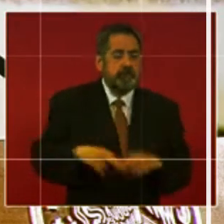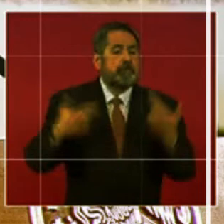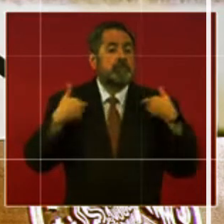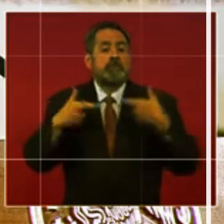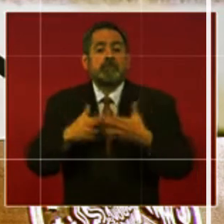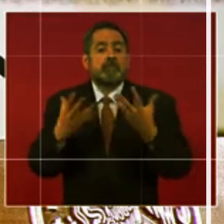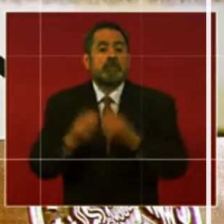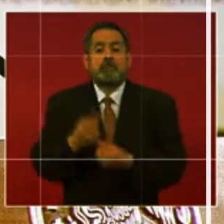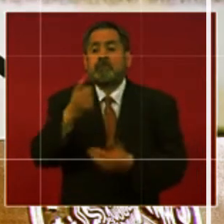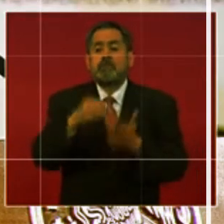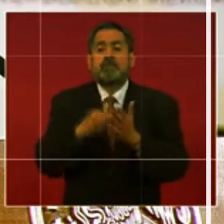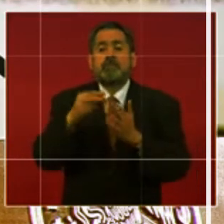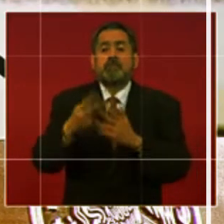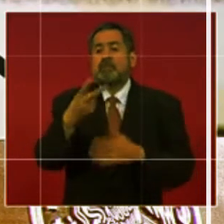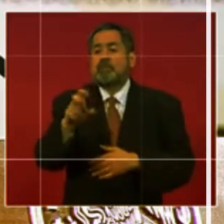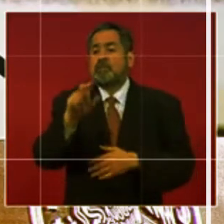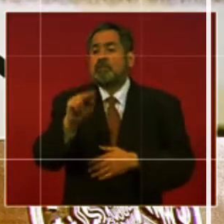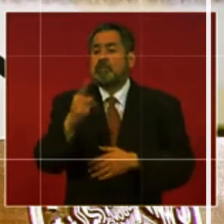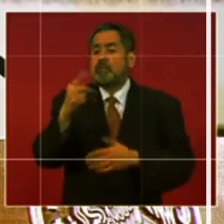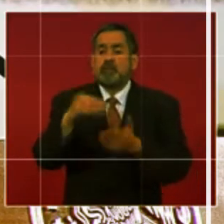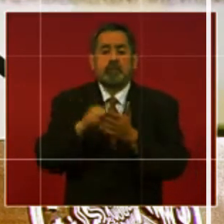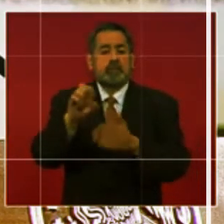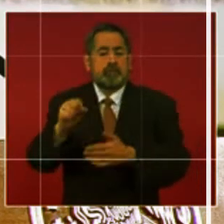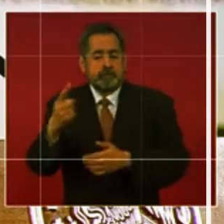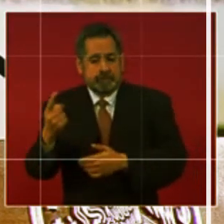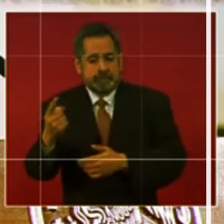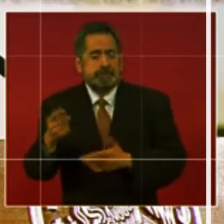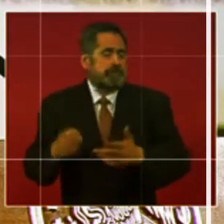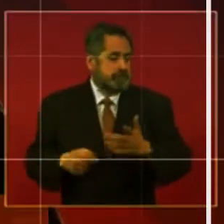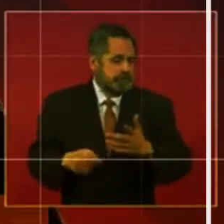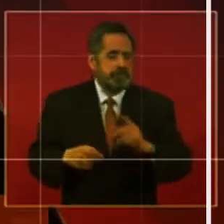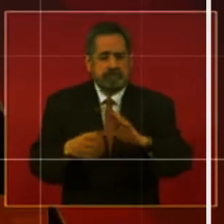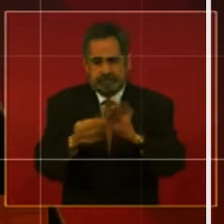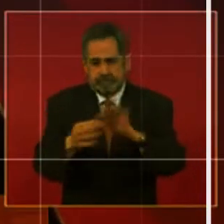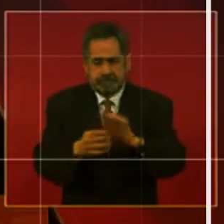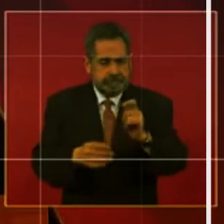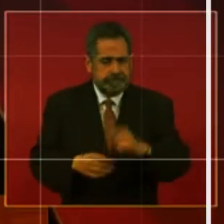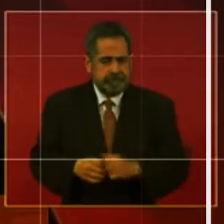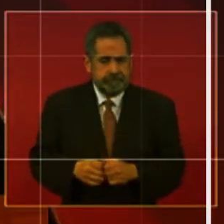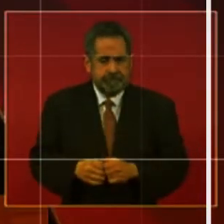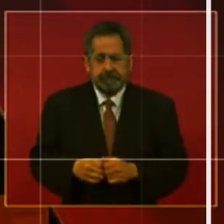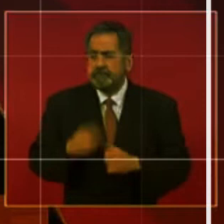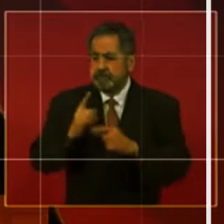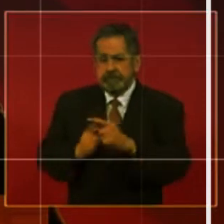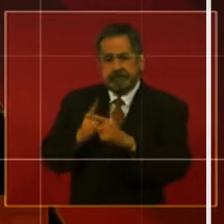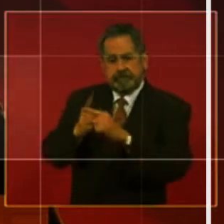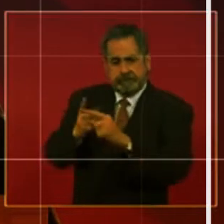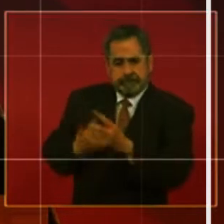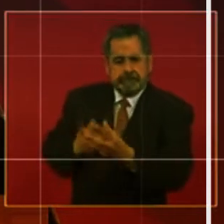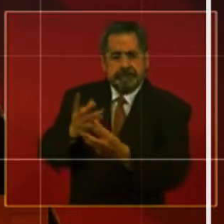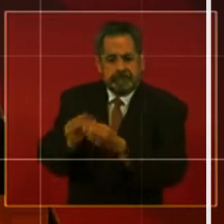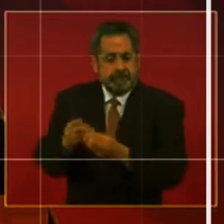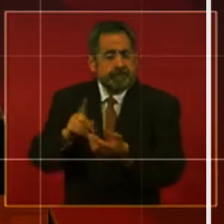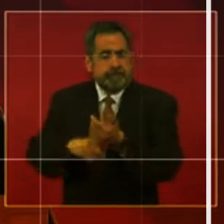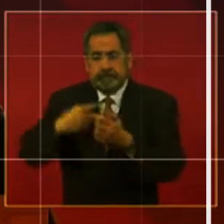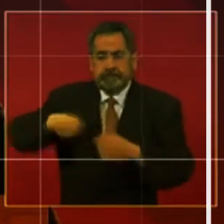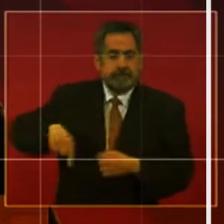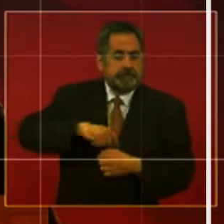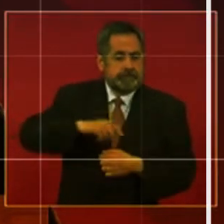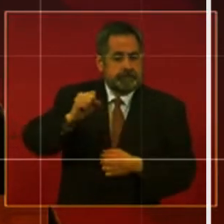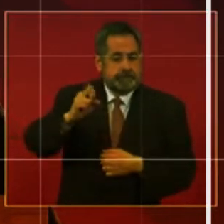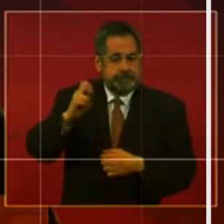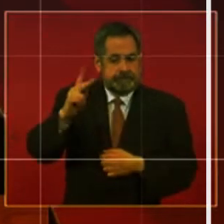281 mil 61. Aquí cabe hacer la aclaración de que nos sumamos también como Secretaría de Educación Pública